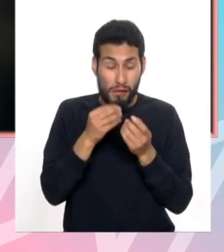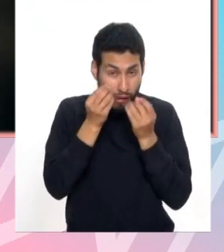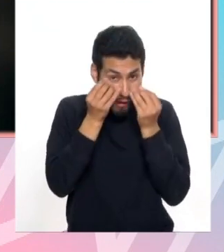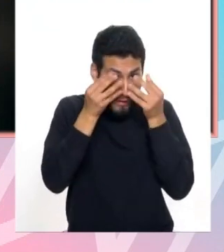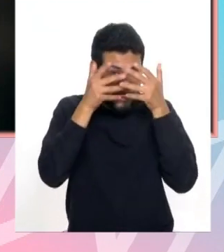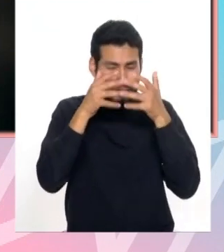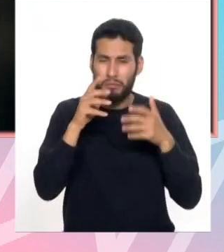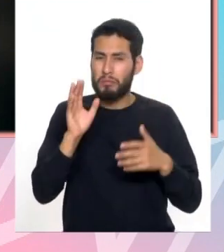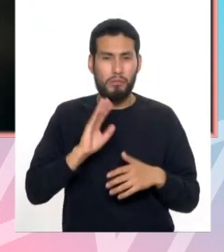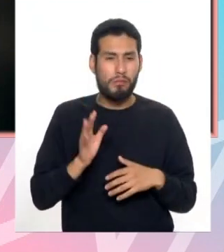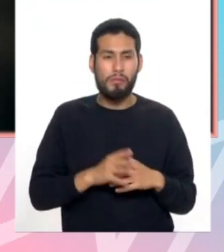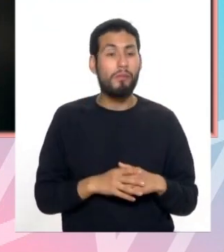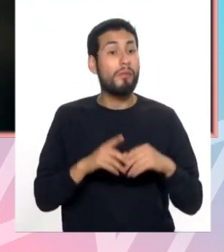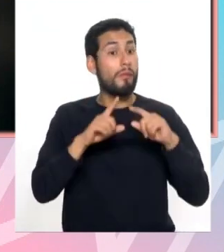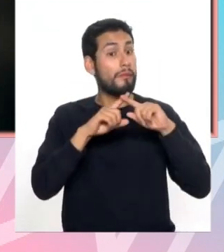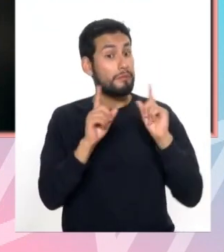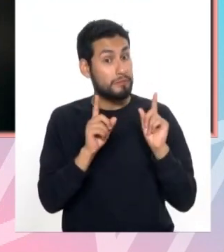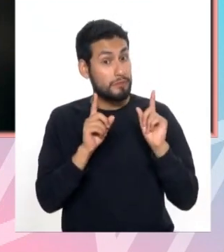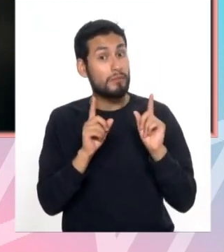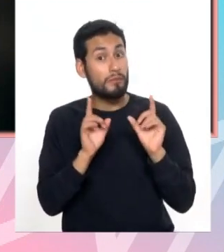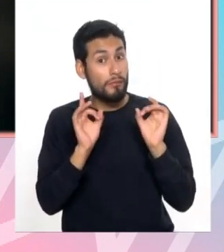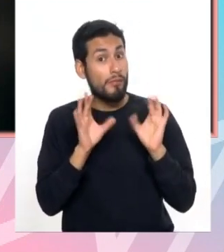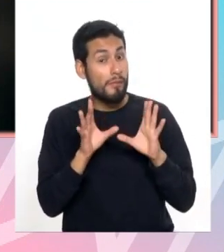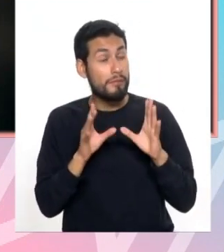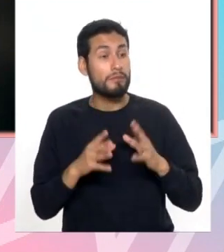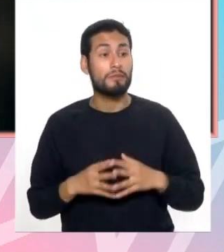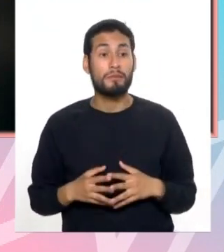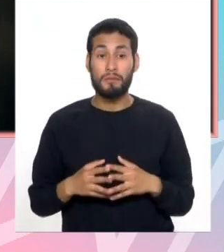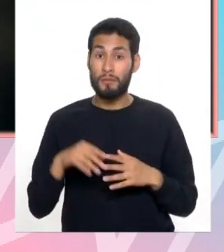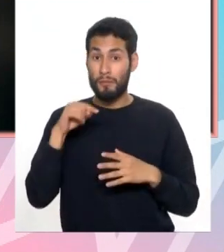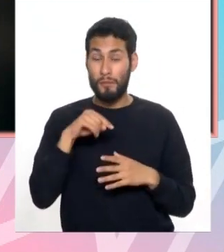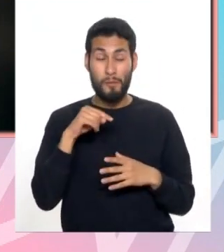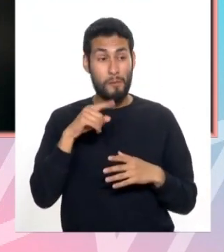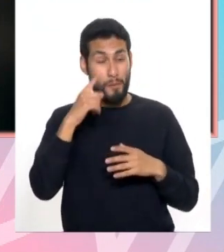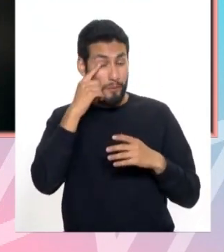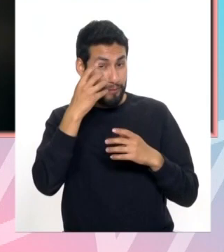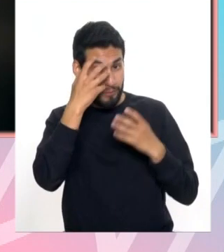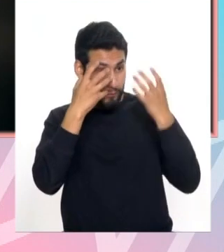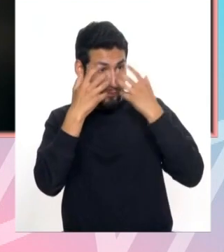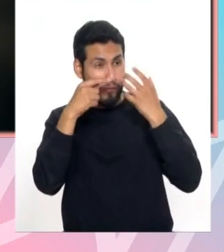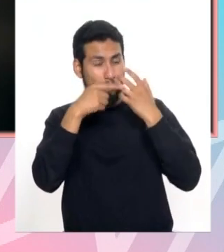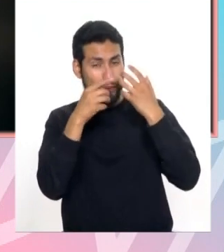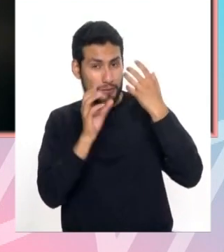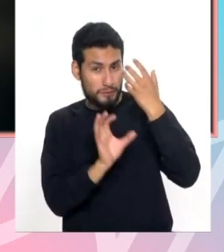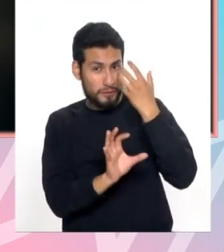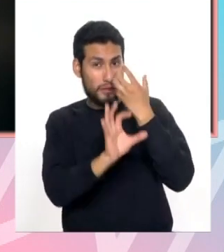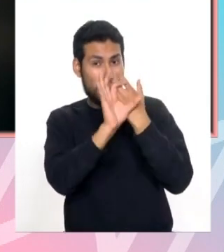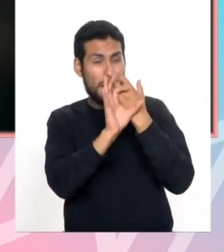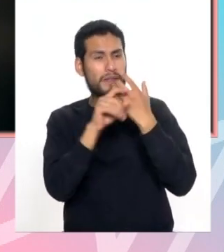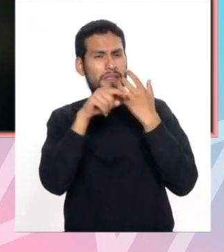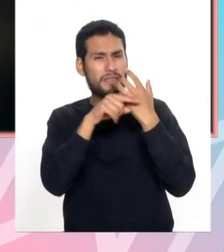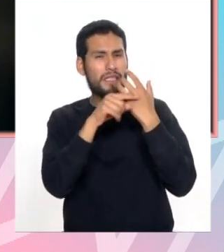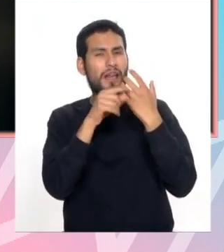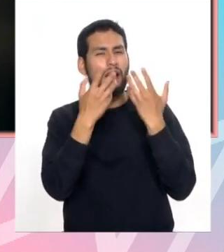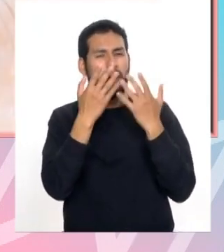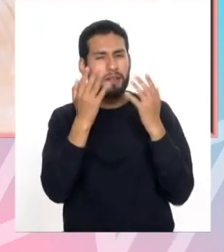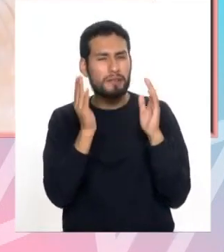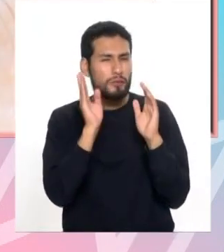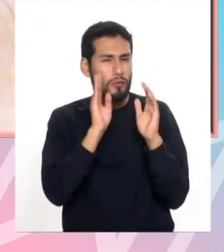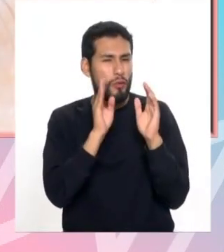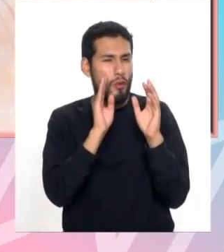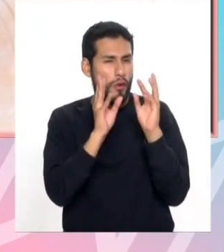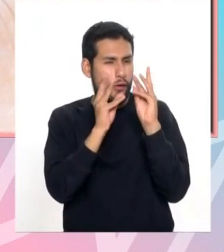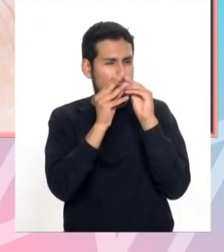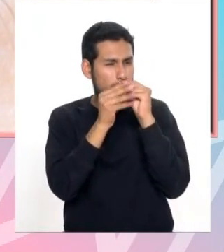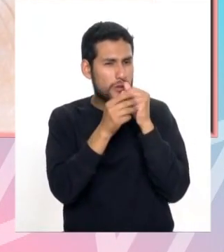catarata. Lo que sí puede suceder es que el lente intraocular que se coloca se opaque. Se pone